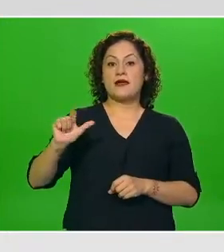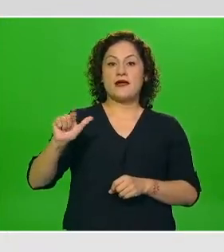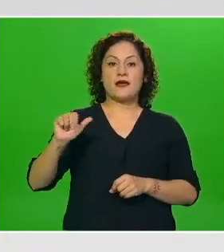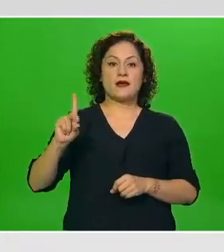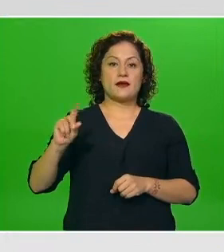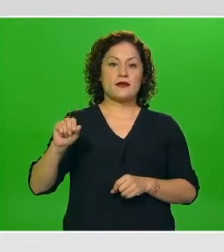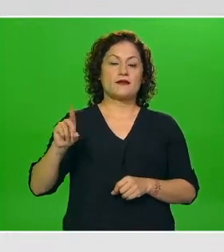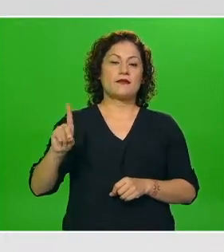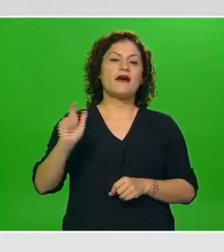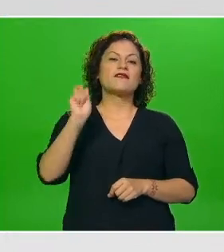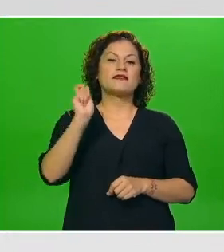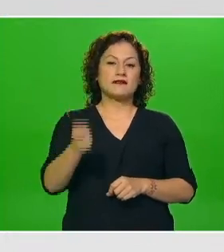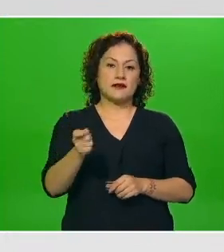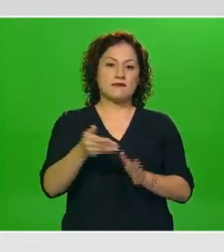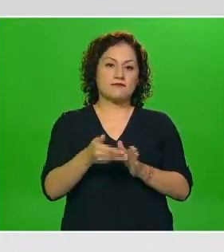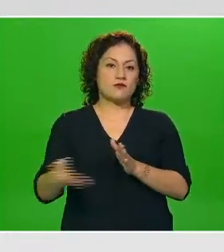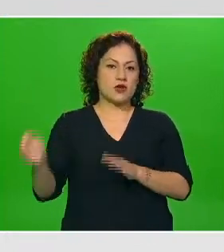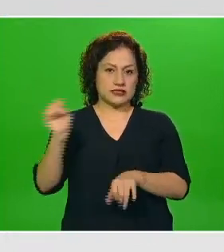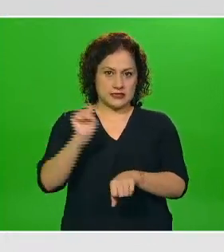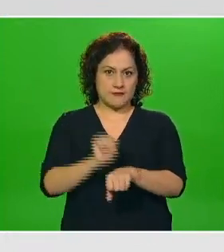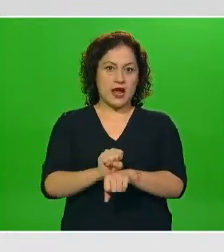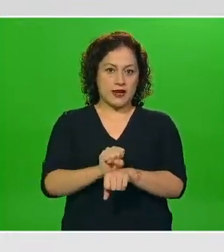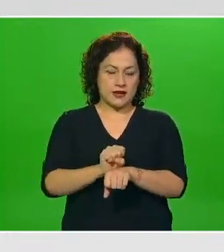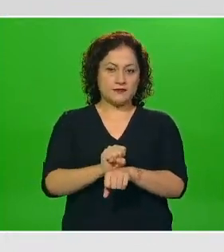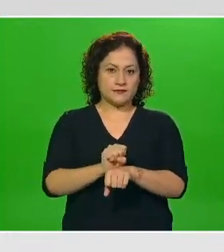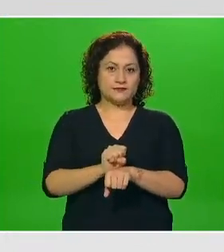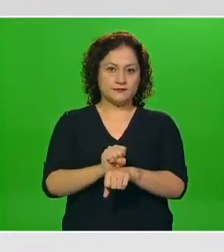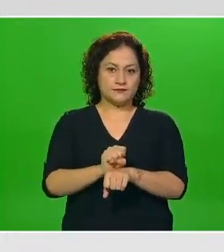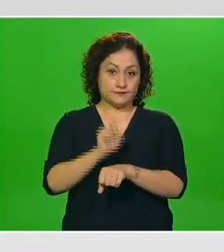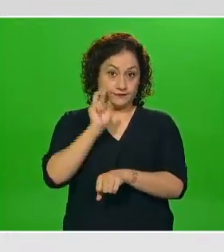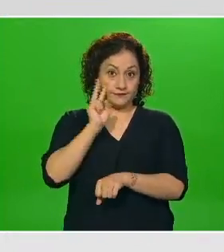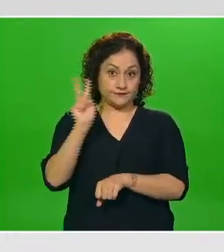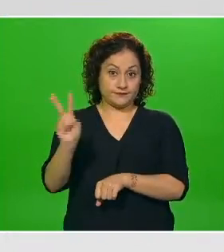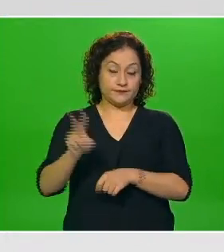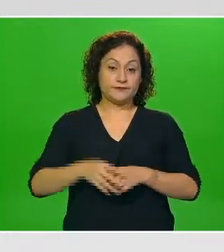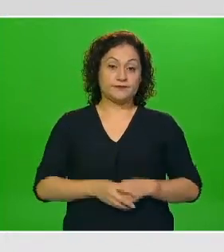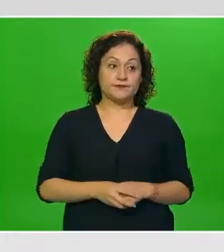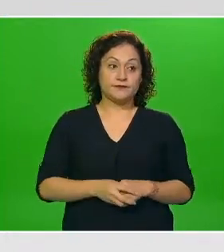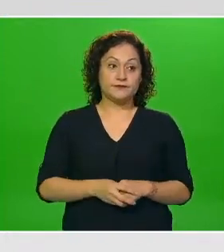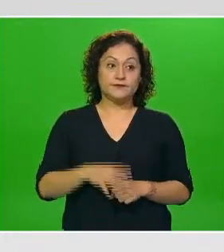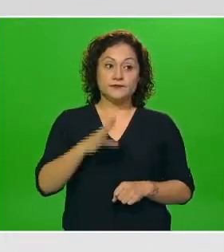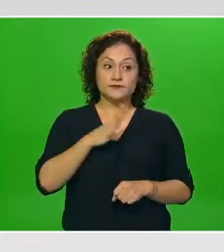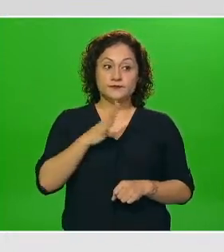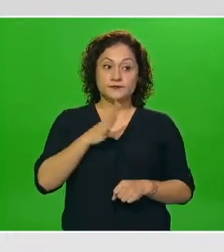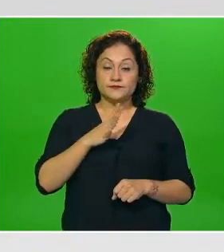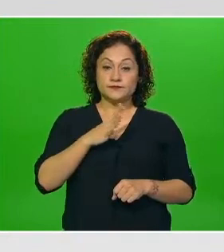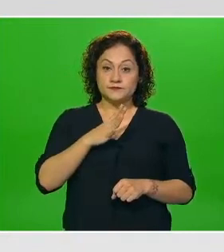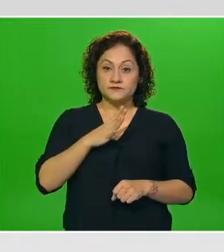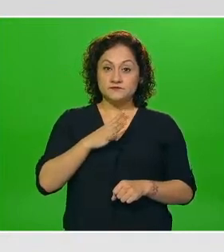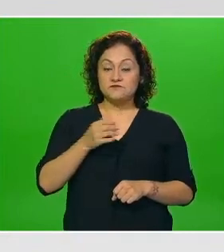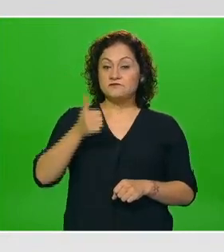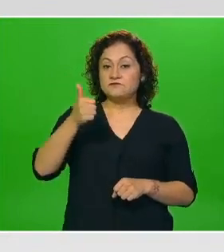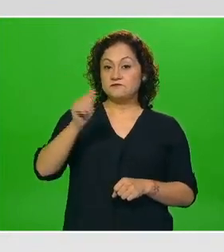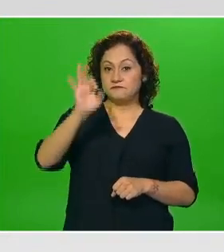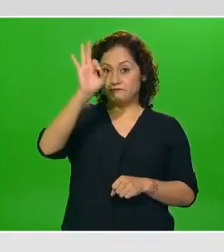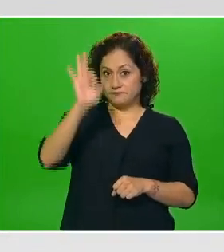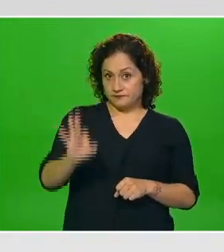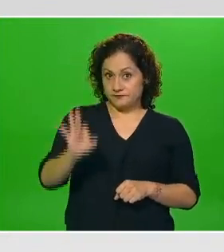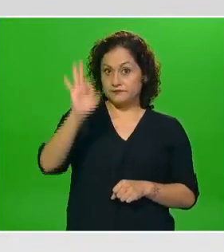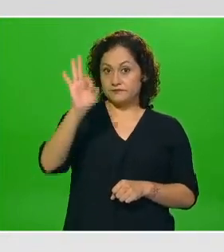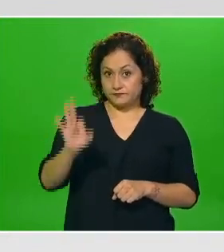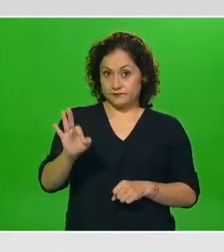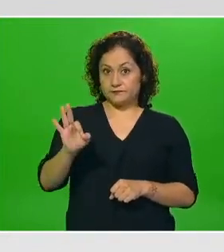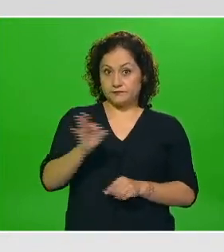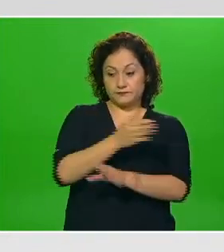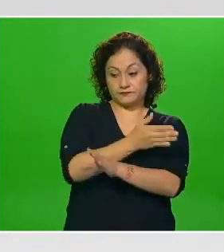la letalidad por semana epidemiológica ustedes van a observar que tenemos seis por ciento de letalidad hacia la semana